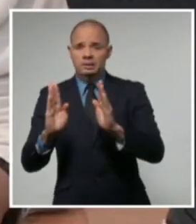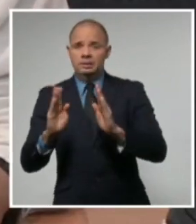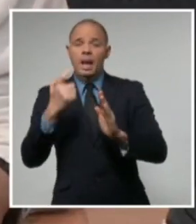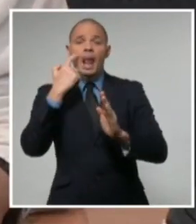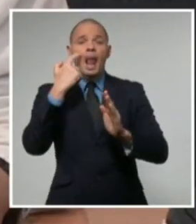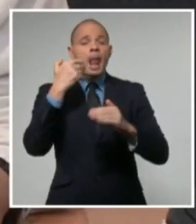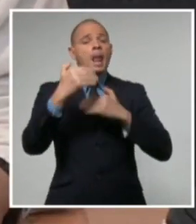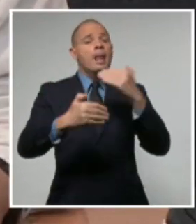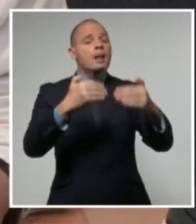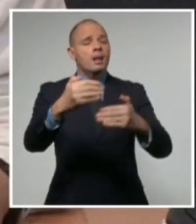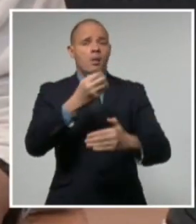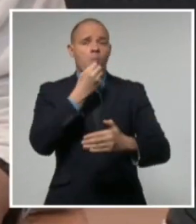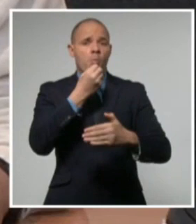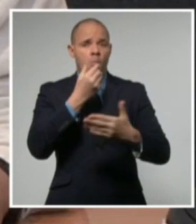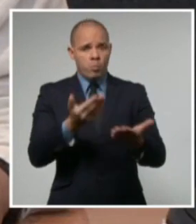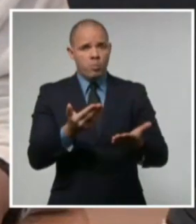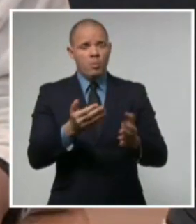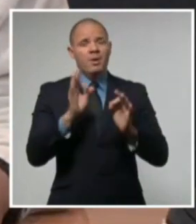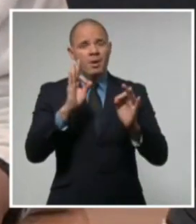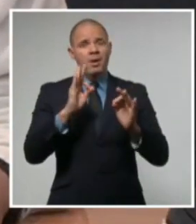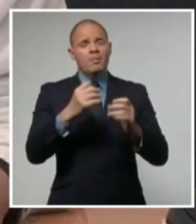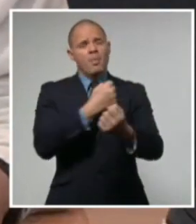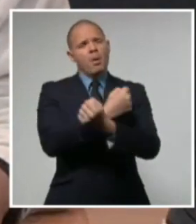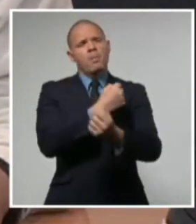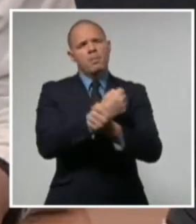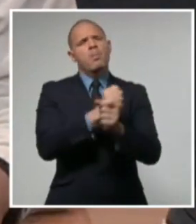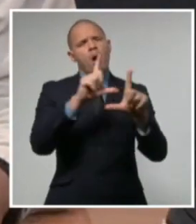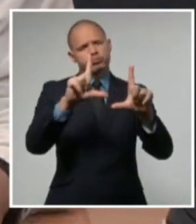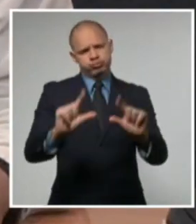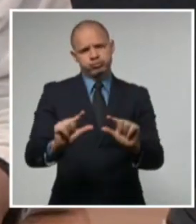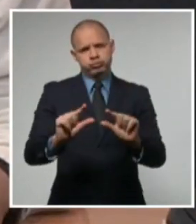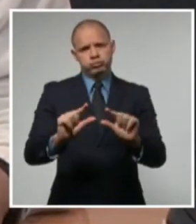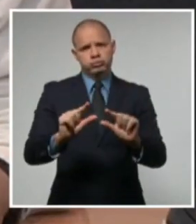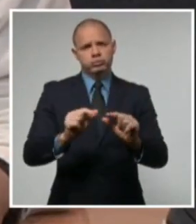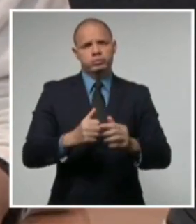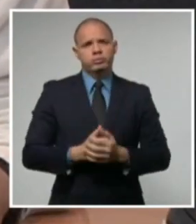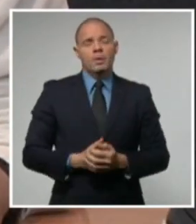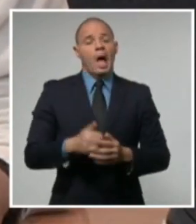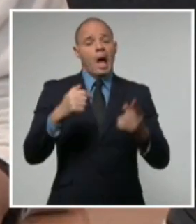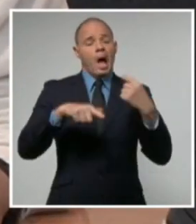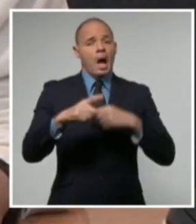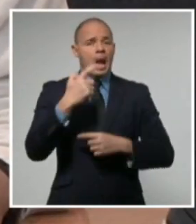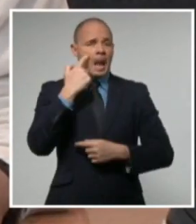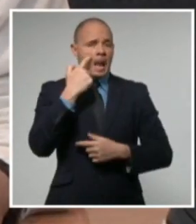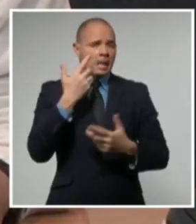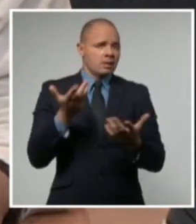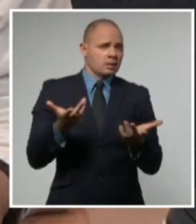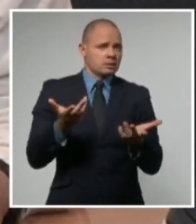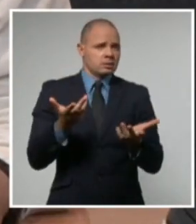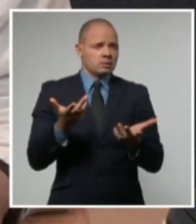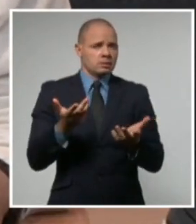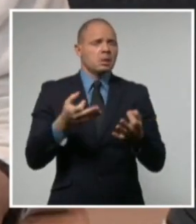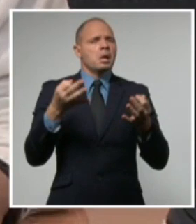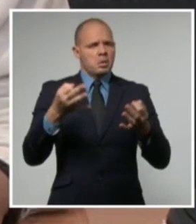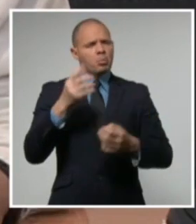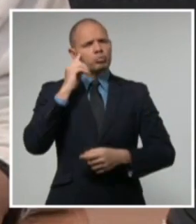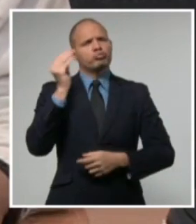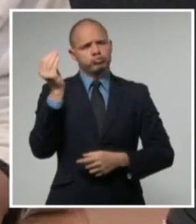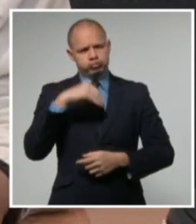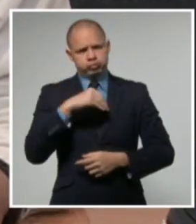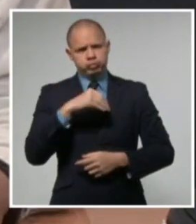minimizando los riesgos, para lo cual estamos seguros que podemos continuar